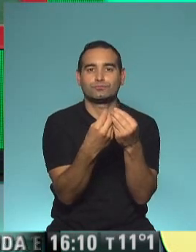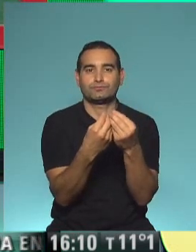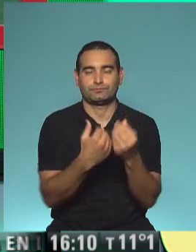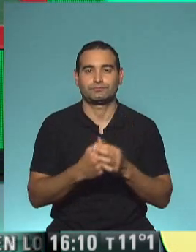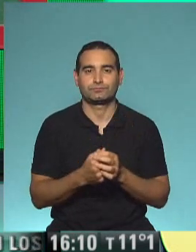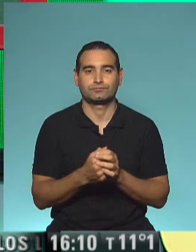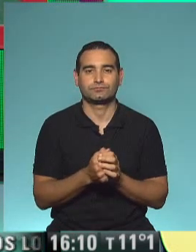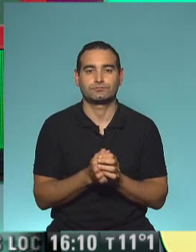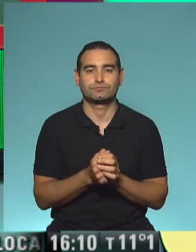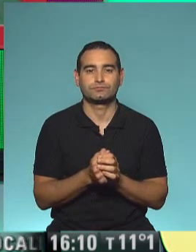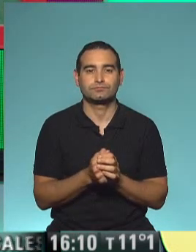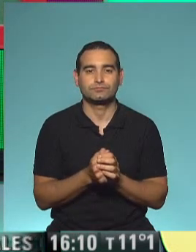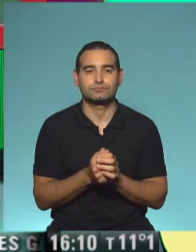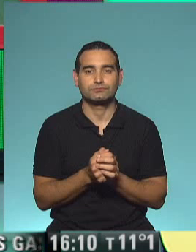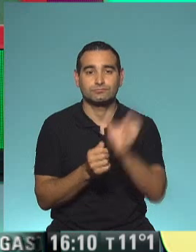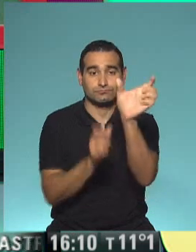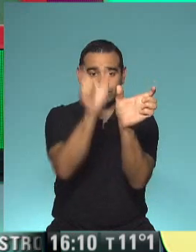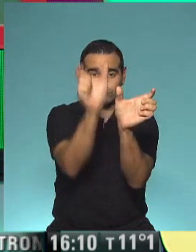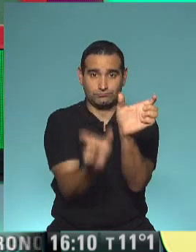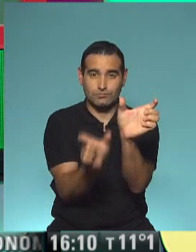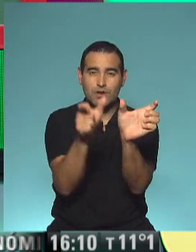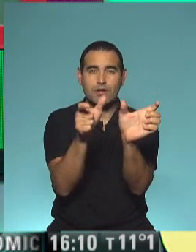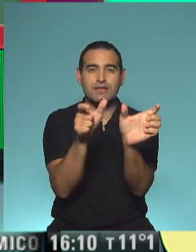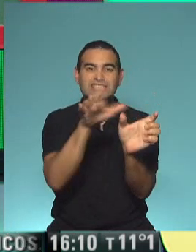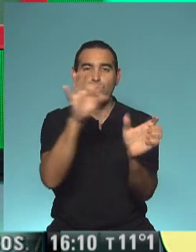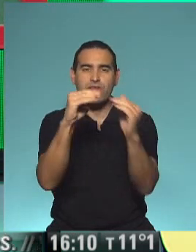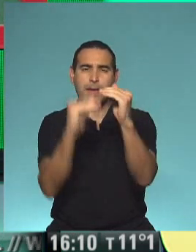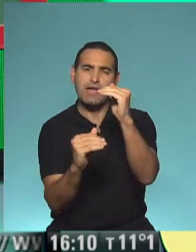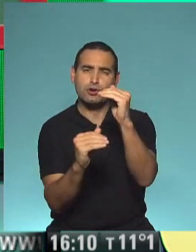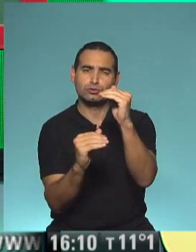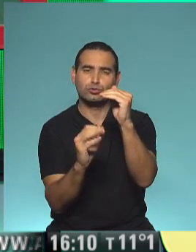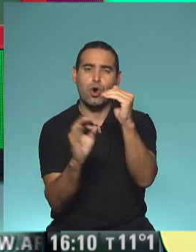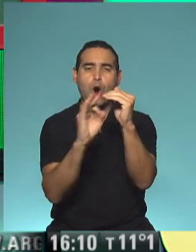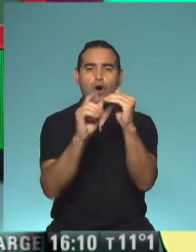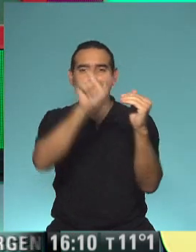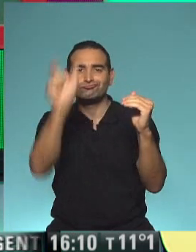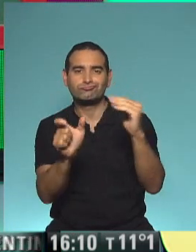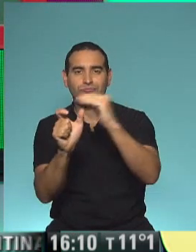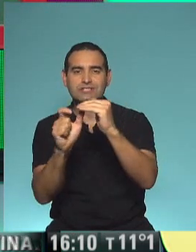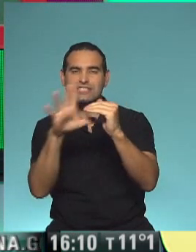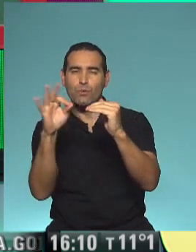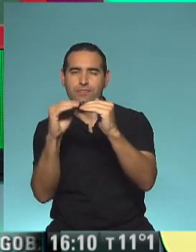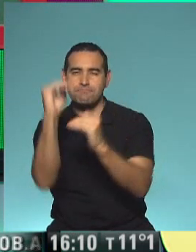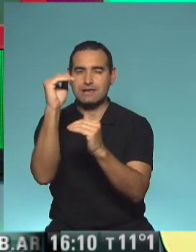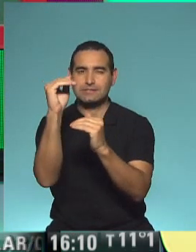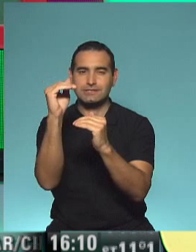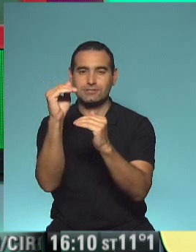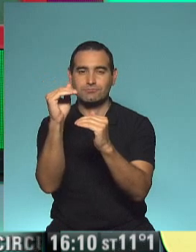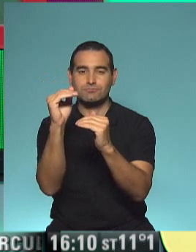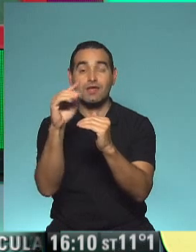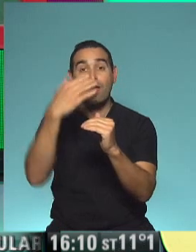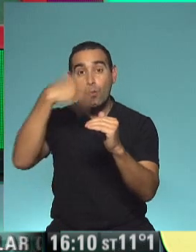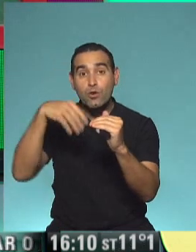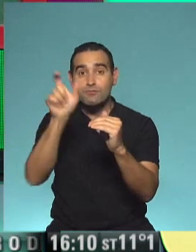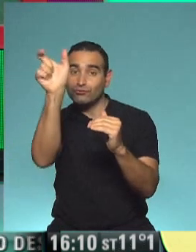cálculo, la resolución, me va a dar menos que 50. O me va a dar más que 50. Y